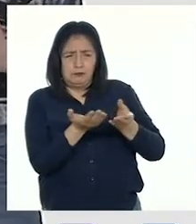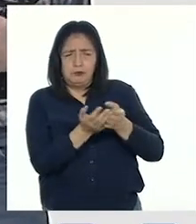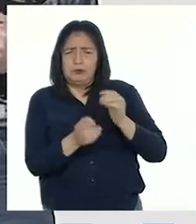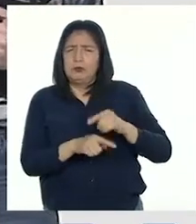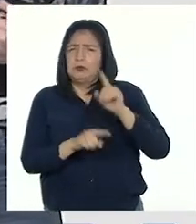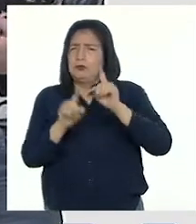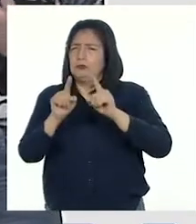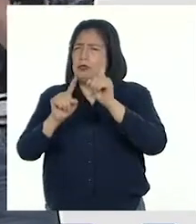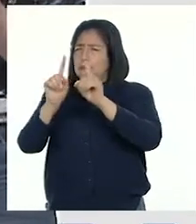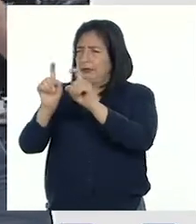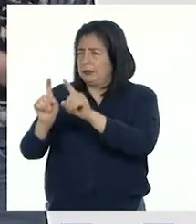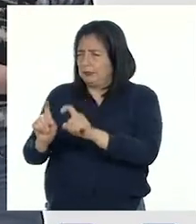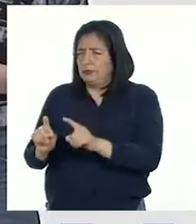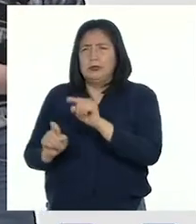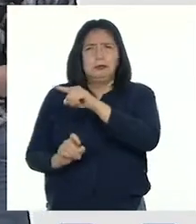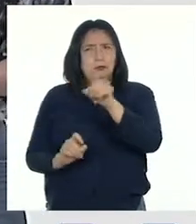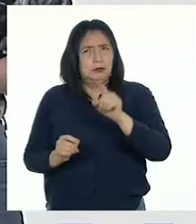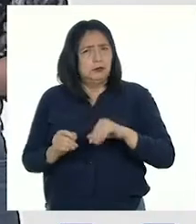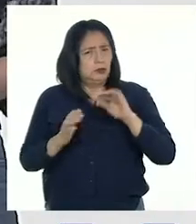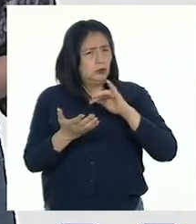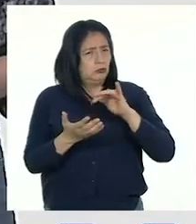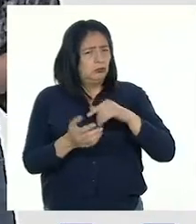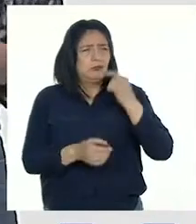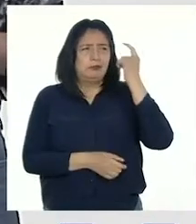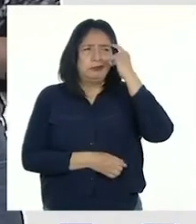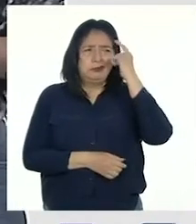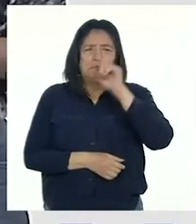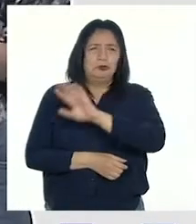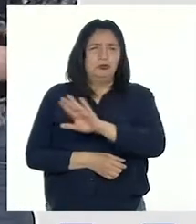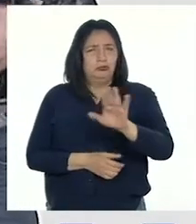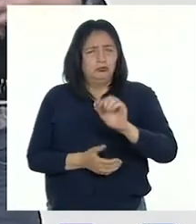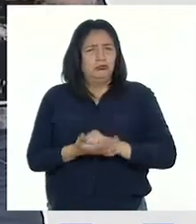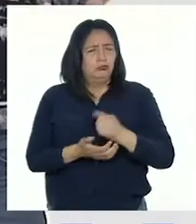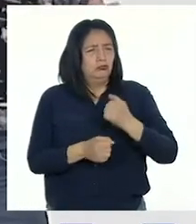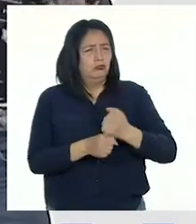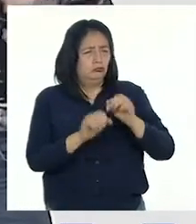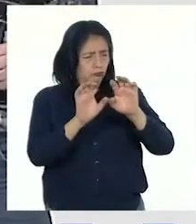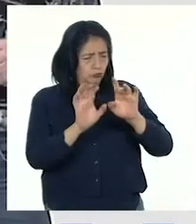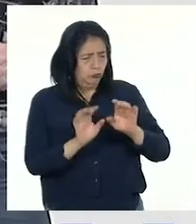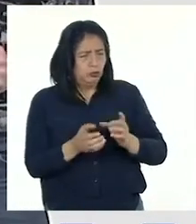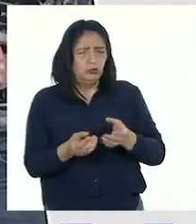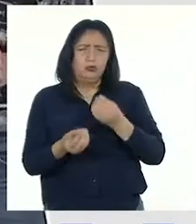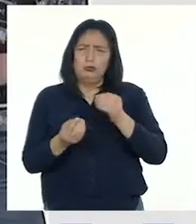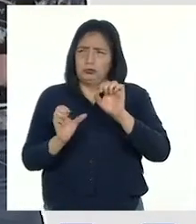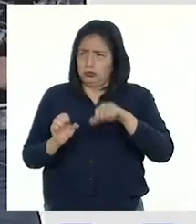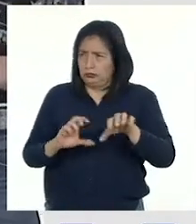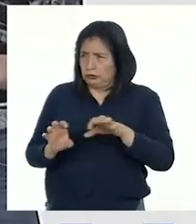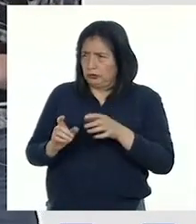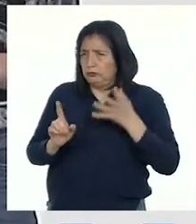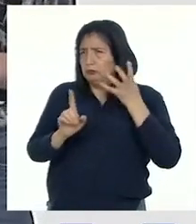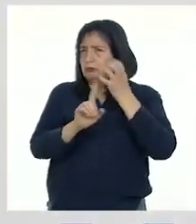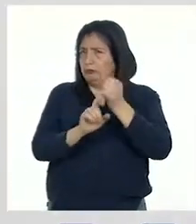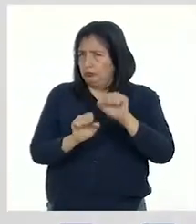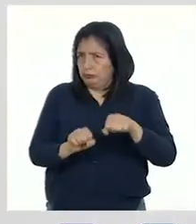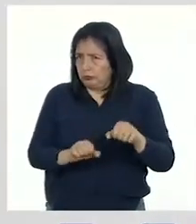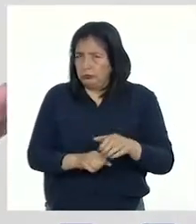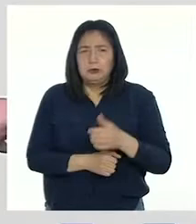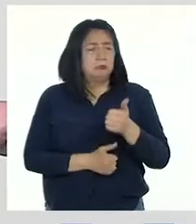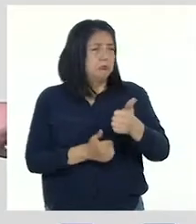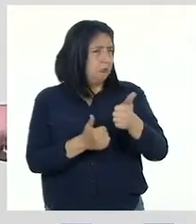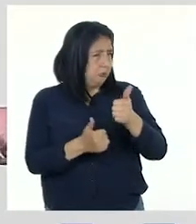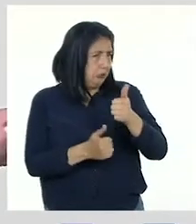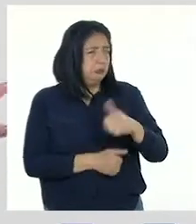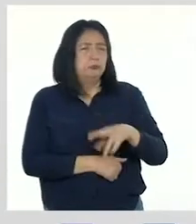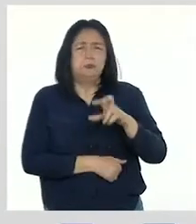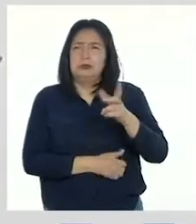propusieron unas preguntas para que los estudiantes puedan reflexionar sobre sus trabajos y ver cómo están cumpliendo cada reto. Así